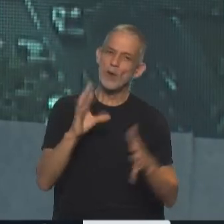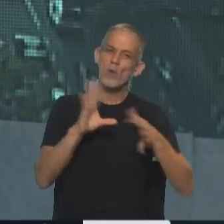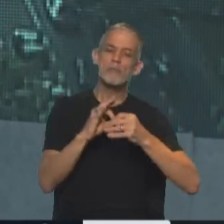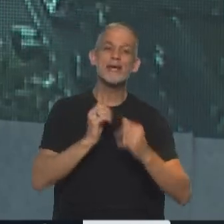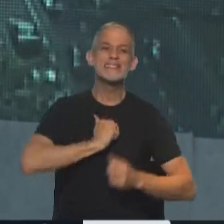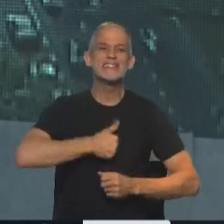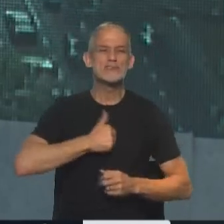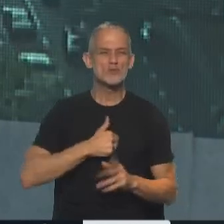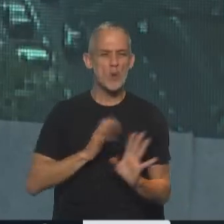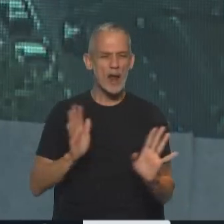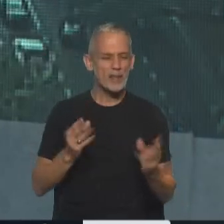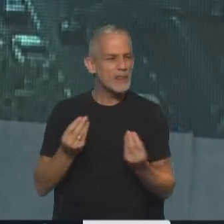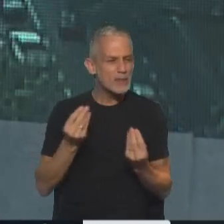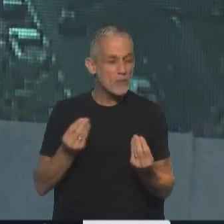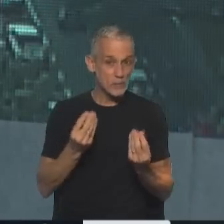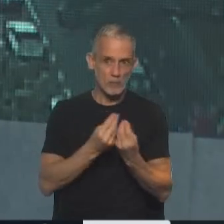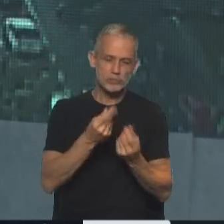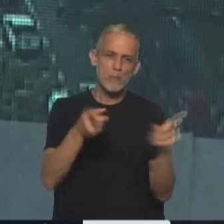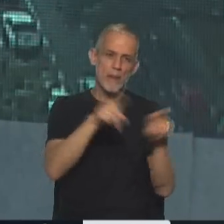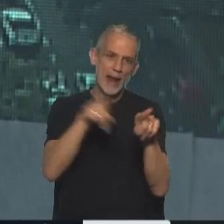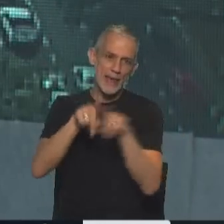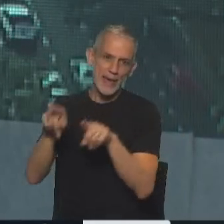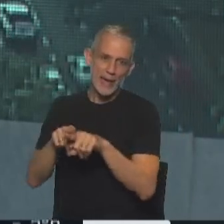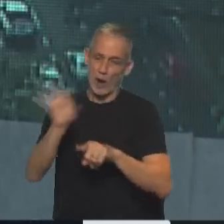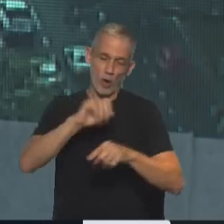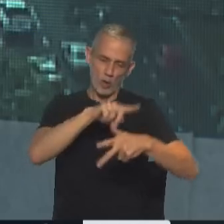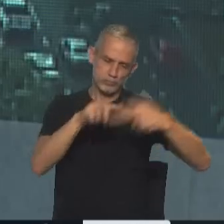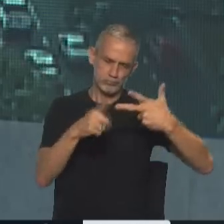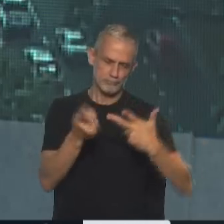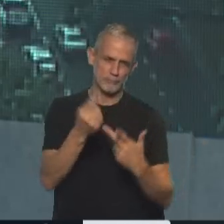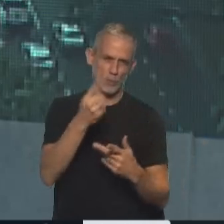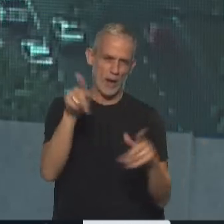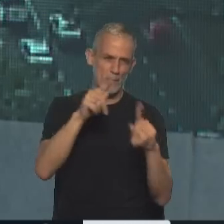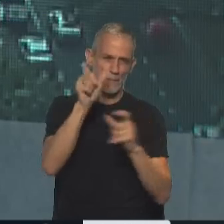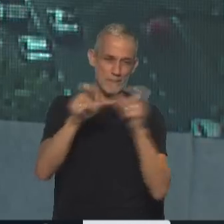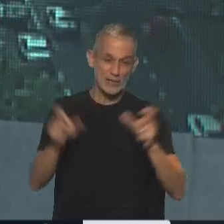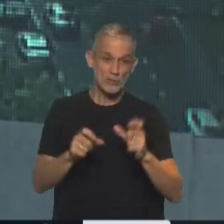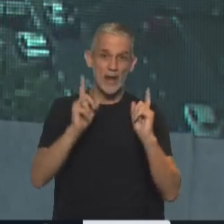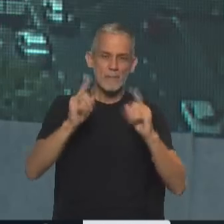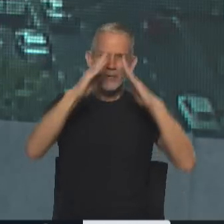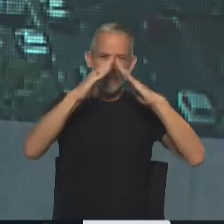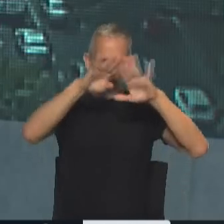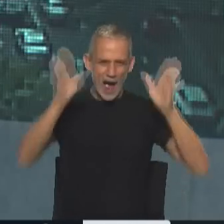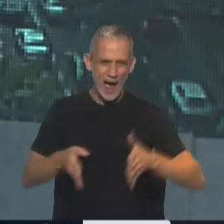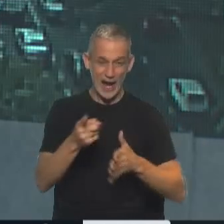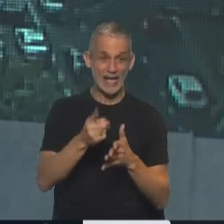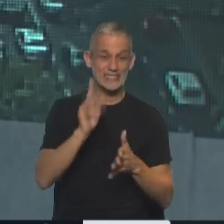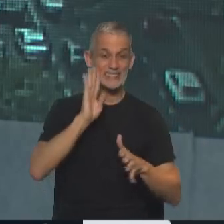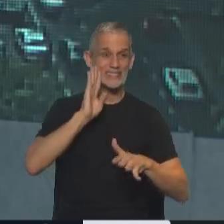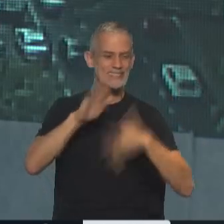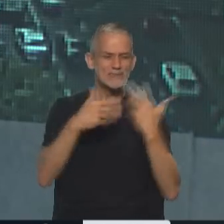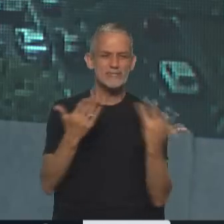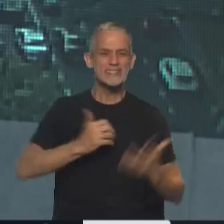sexualidad, es que muchas veces para muchas parejas o más de una persona que conviven en un mismo techo, la sexualidad está